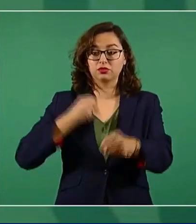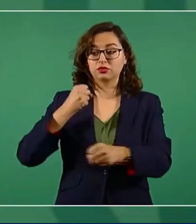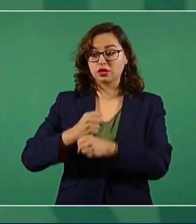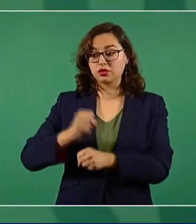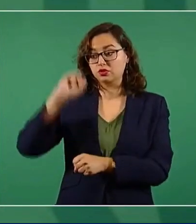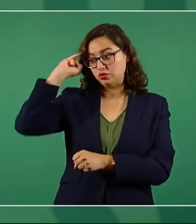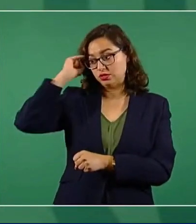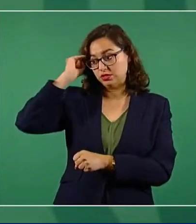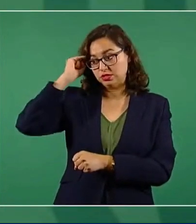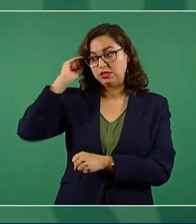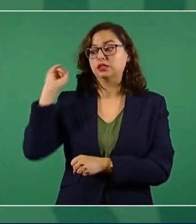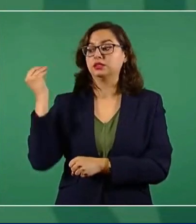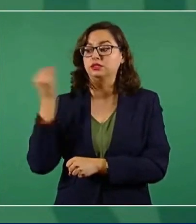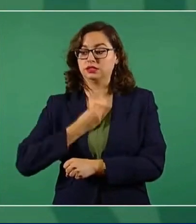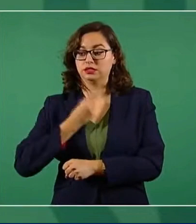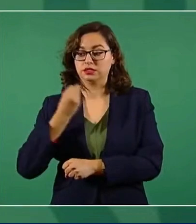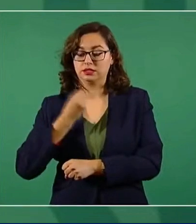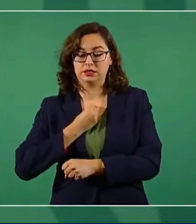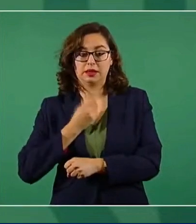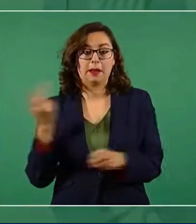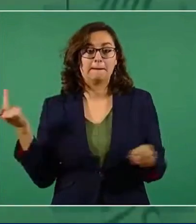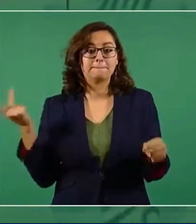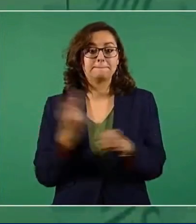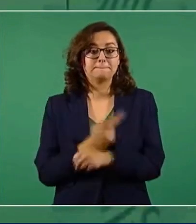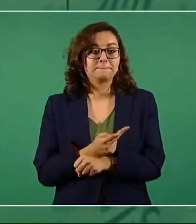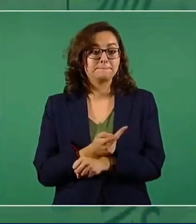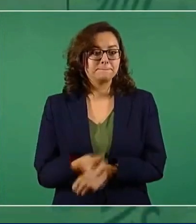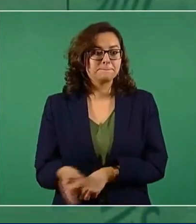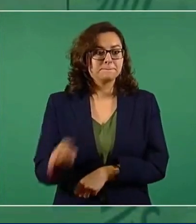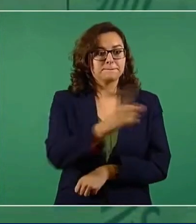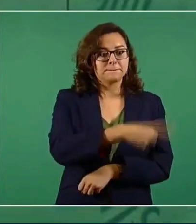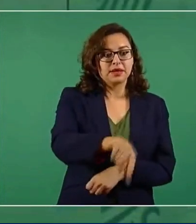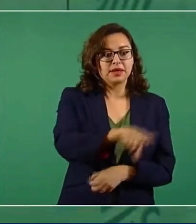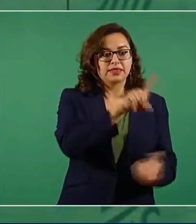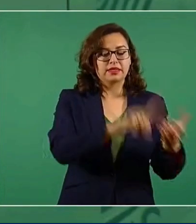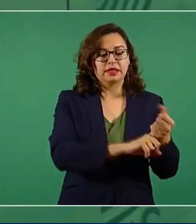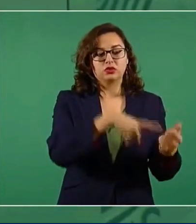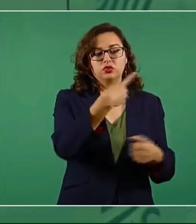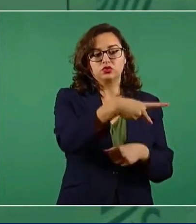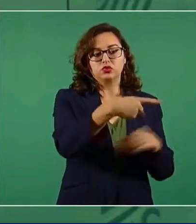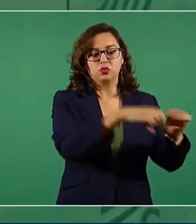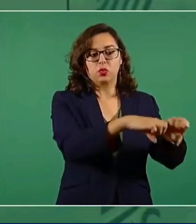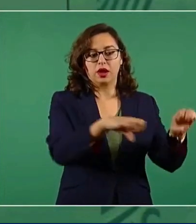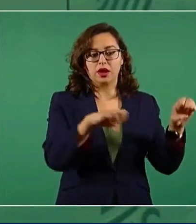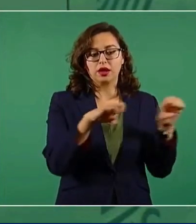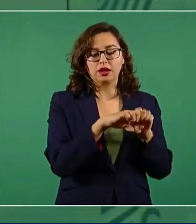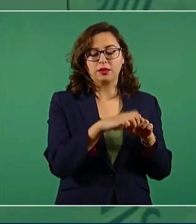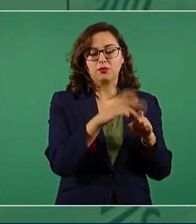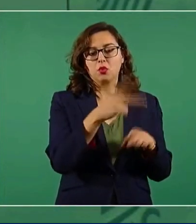alineados con Krause o con Aguilar,